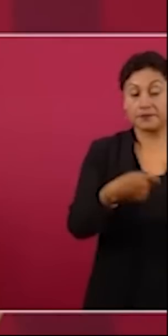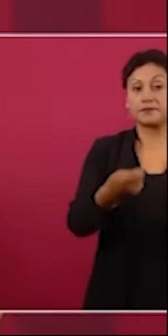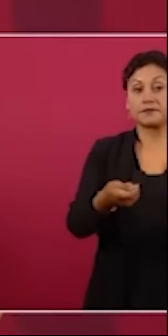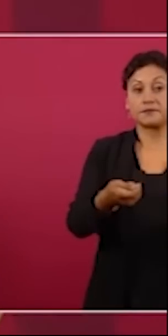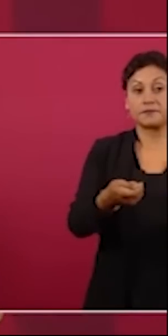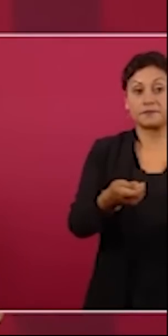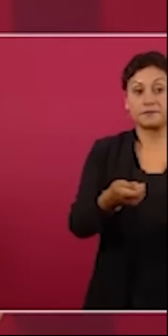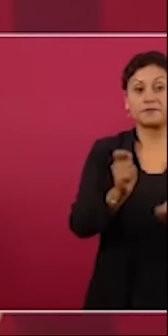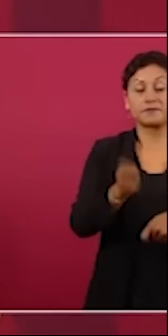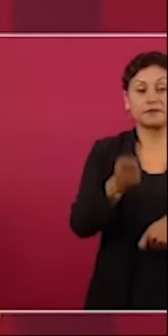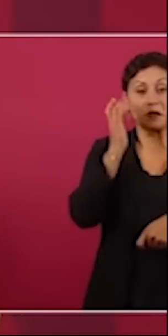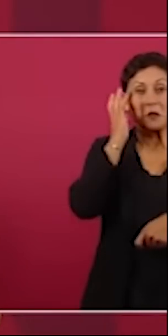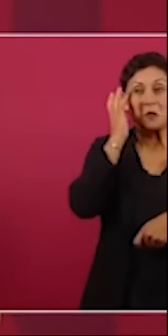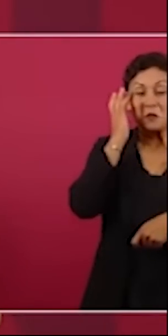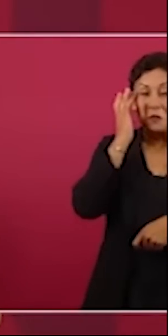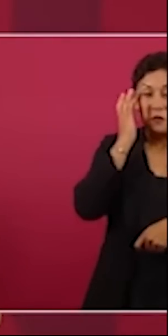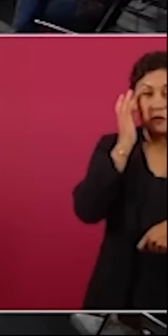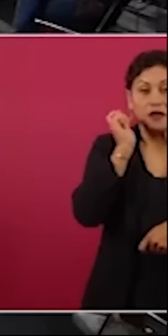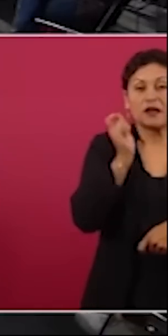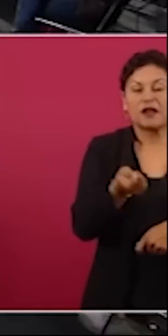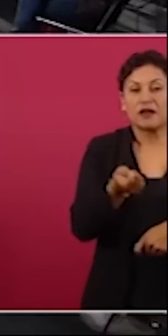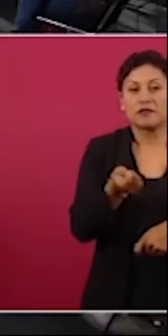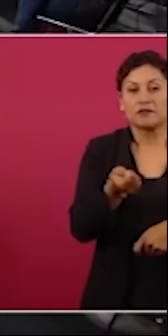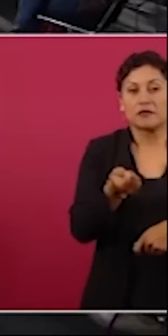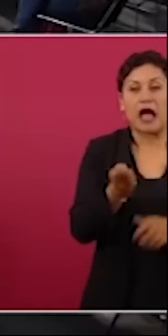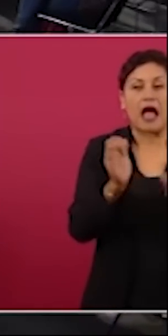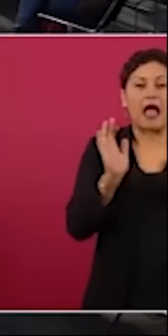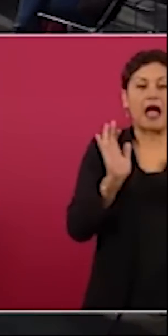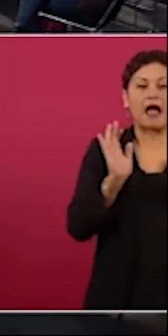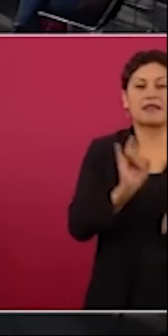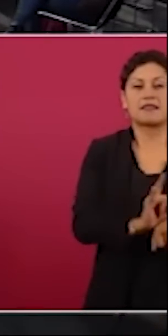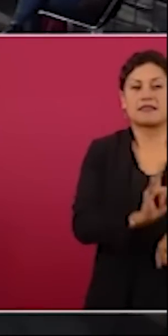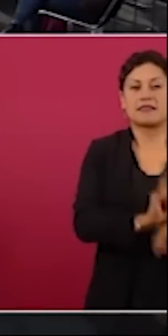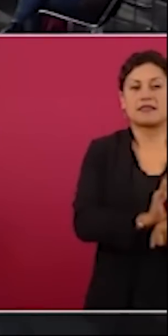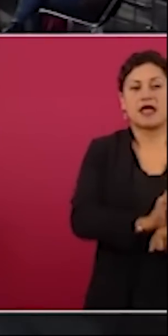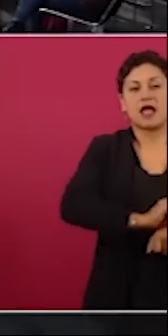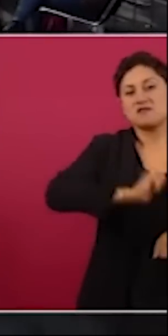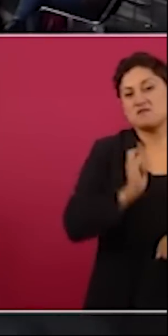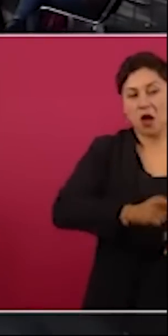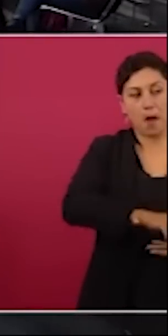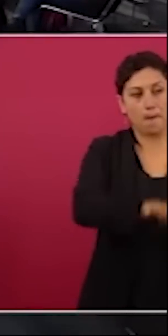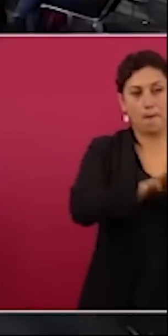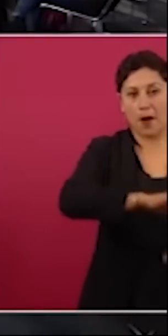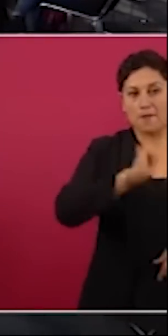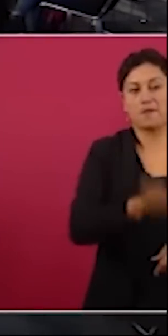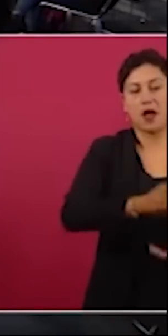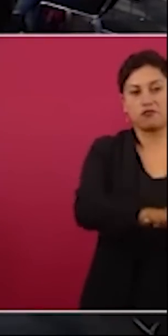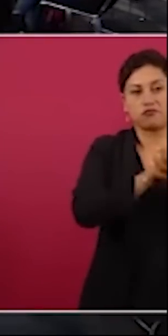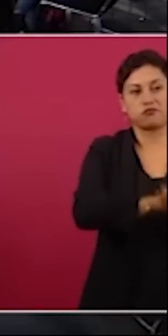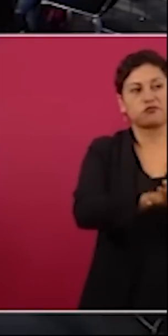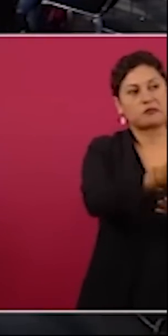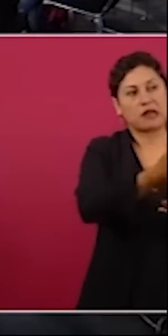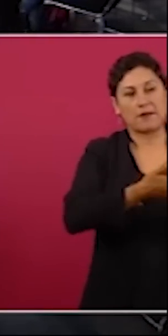de que se hacían subastas pero ya de antemano se sabía